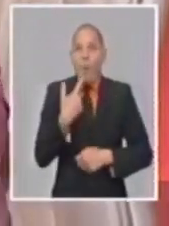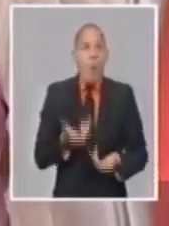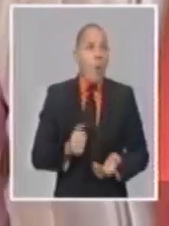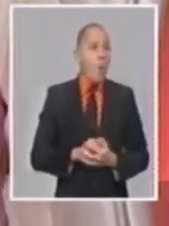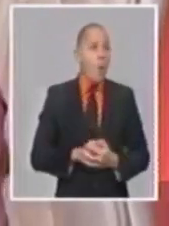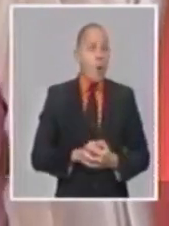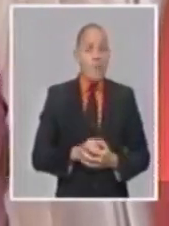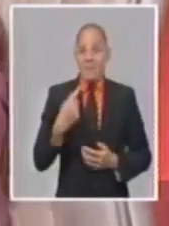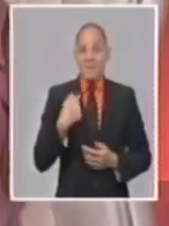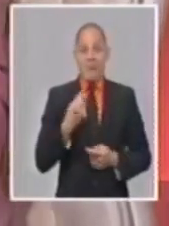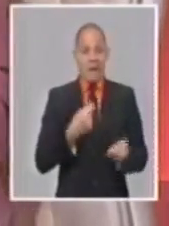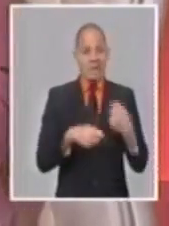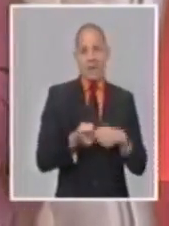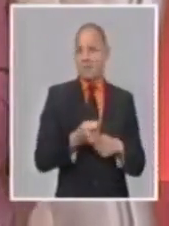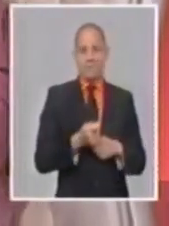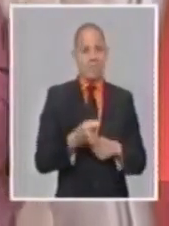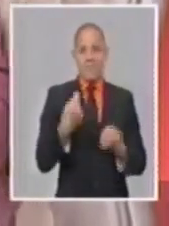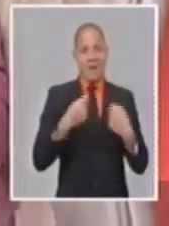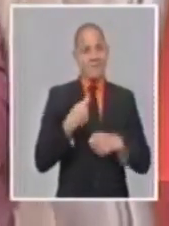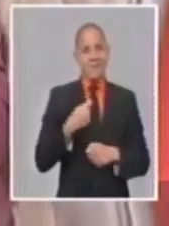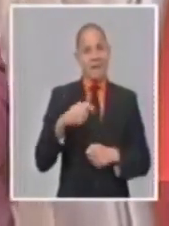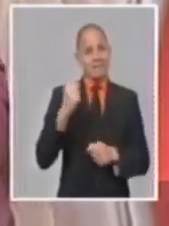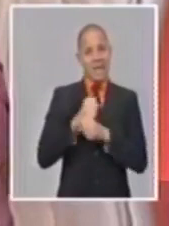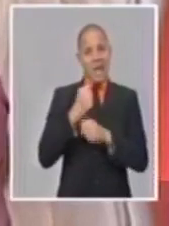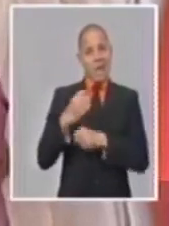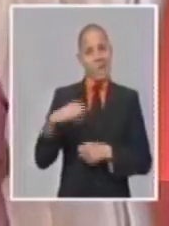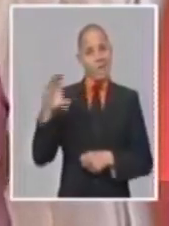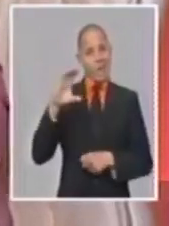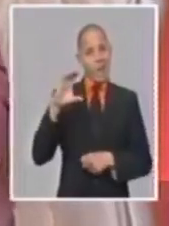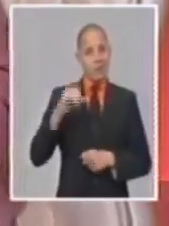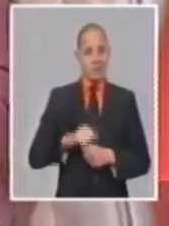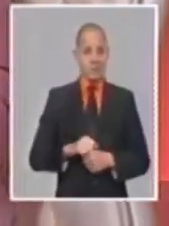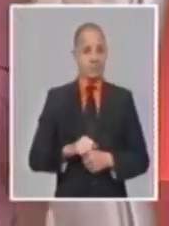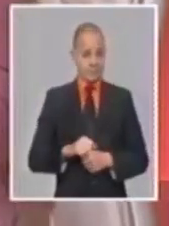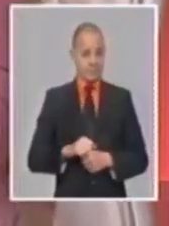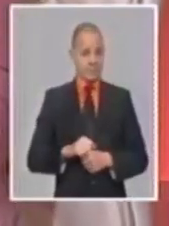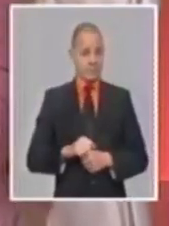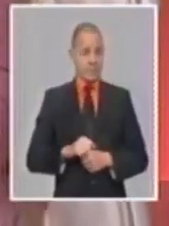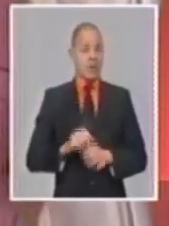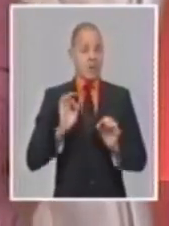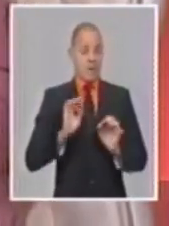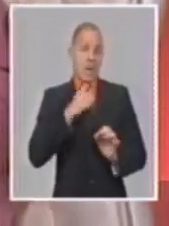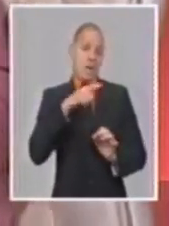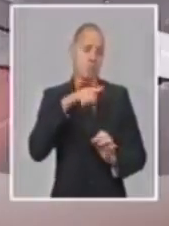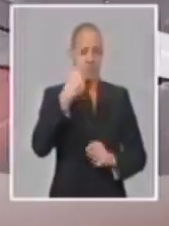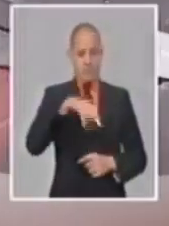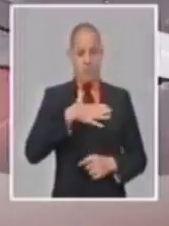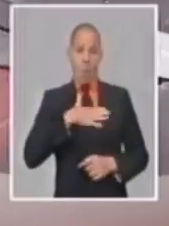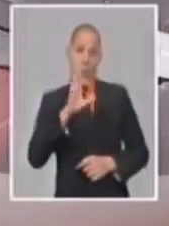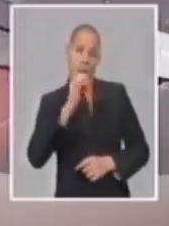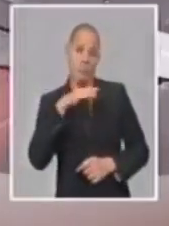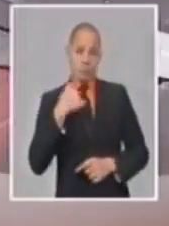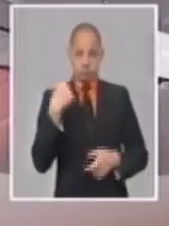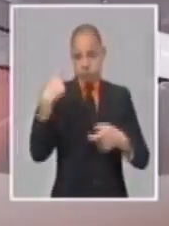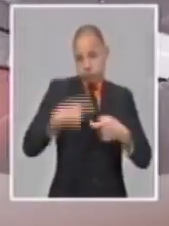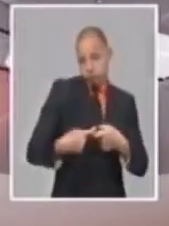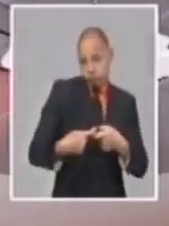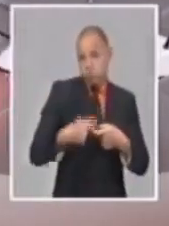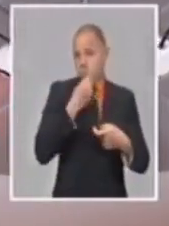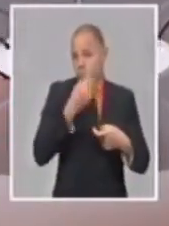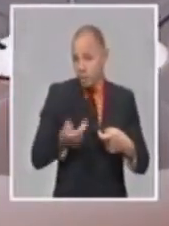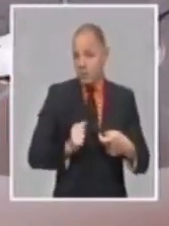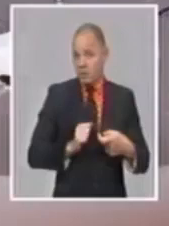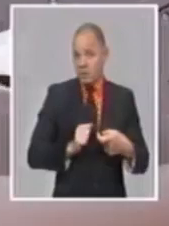su familia, que también dependa de él, porque estamos hablando de madres y padres que tienen hijos, de madres y padres o de mujeres